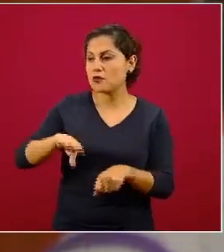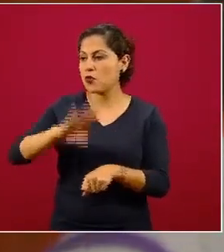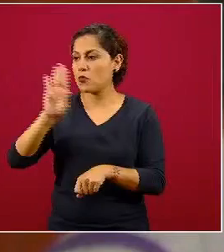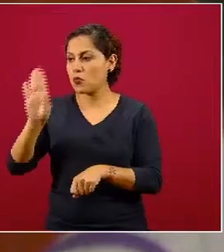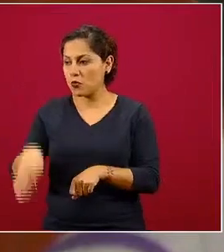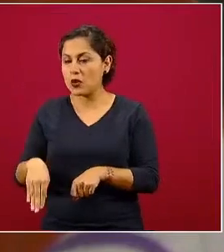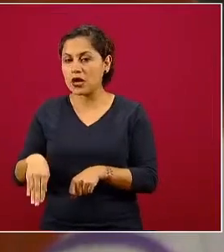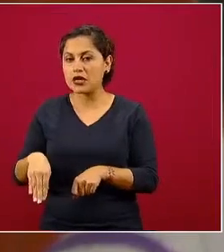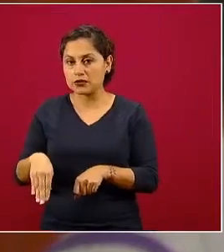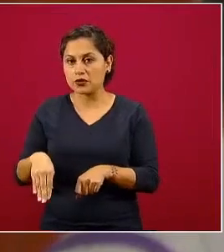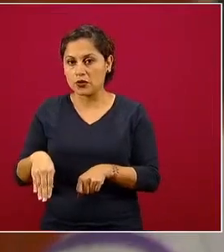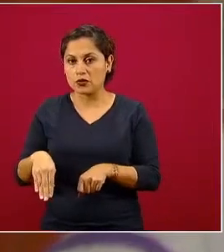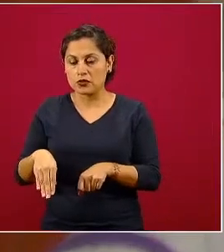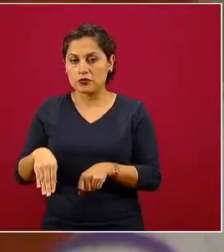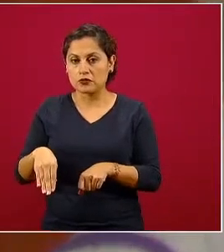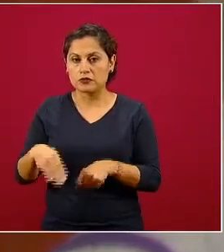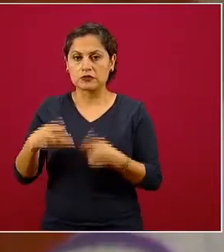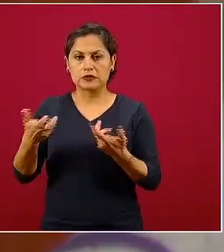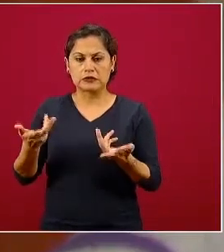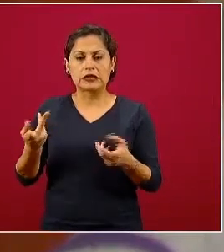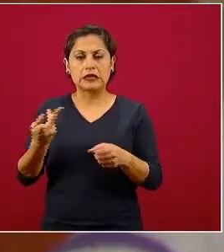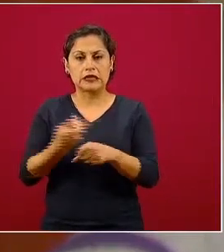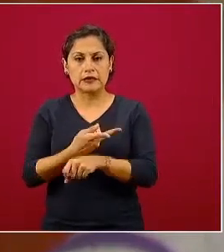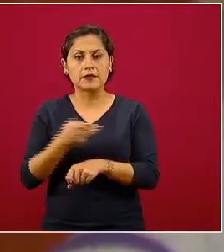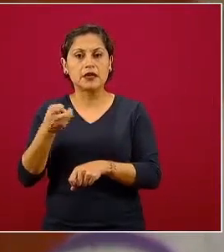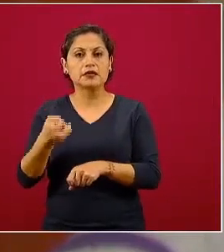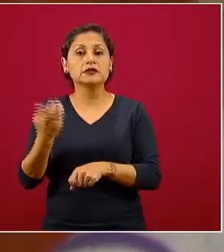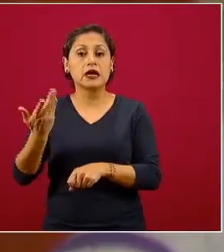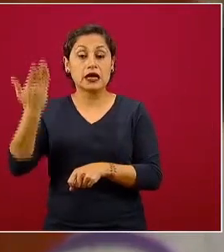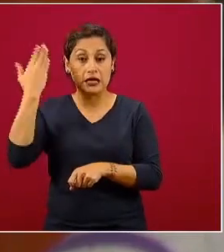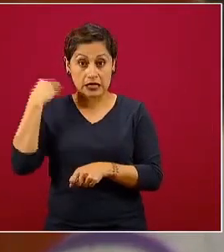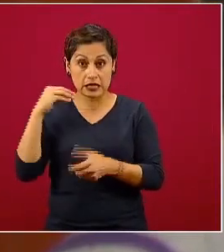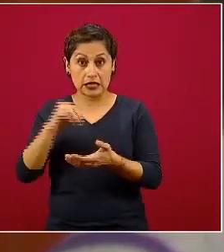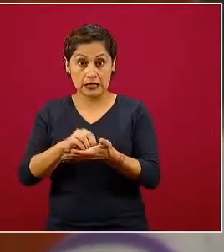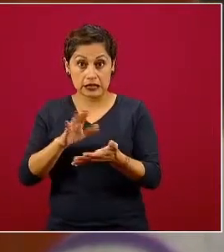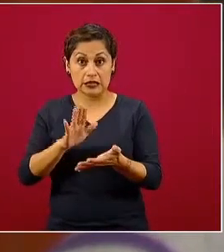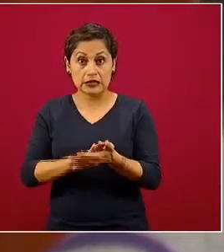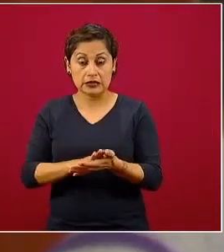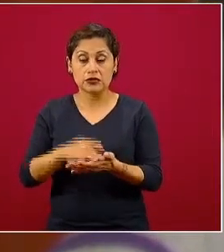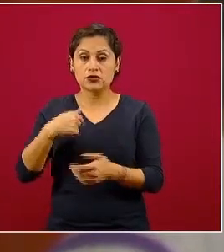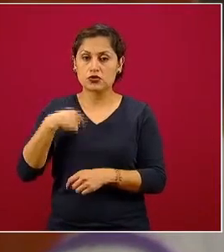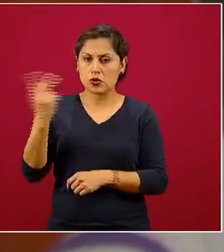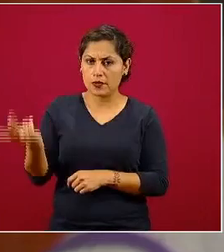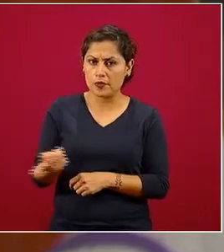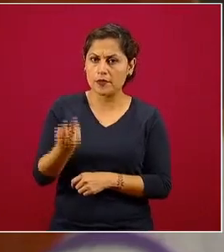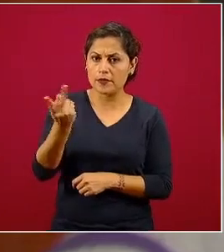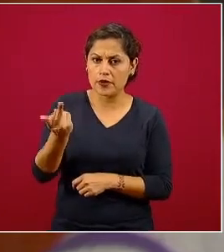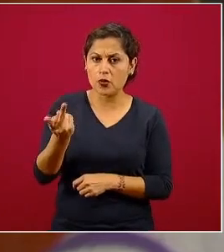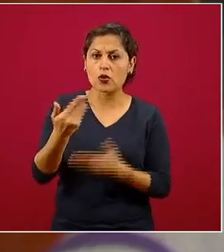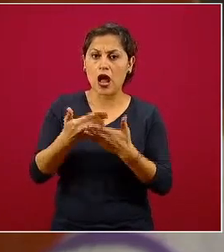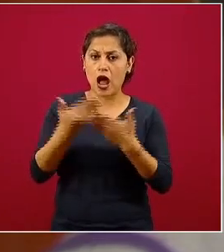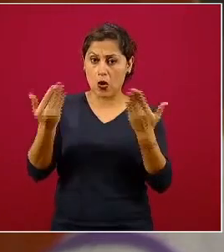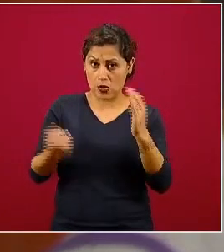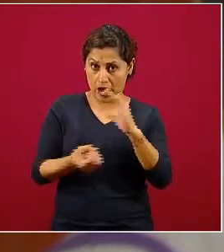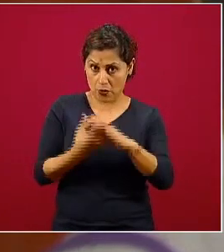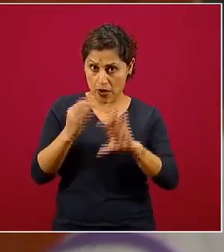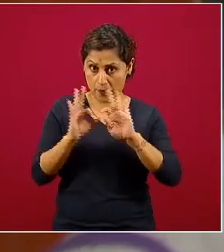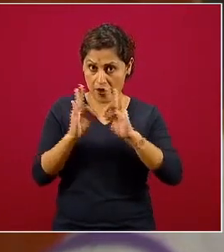este, dado este antecedente que le comento, la pregunta es si habrá un nuevo modelo para el Valle de México